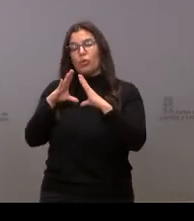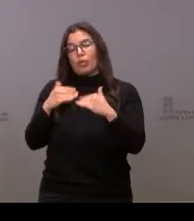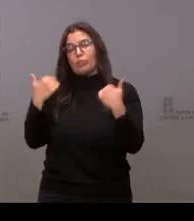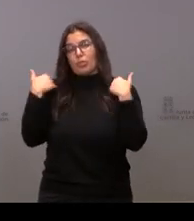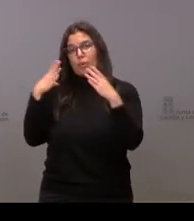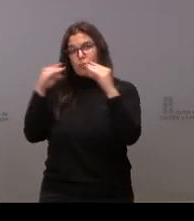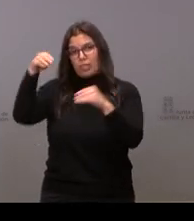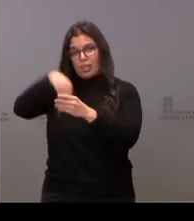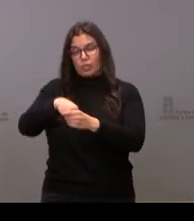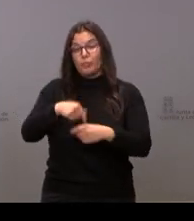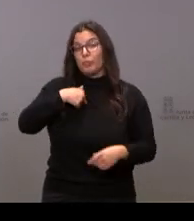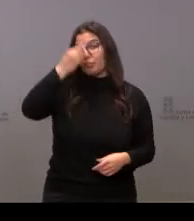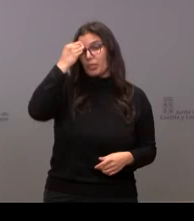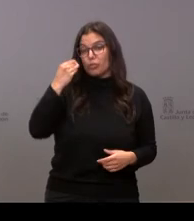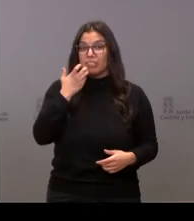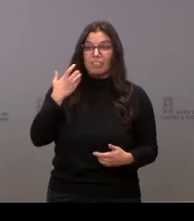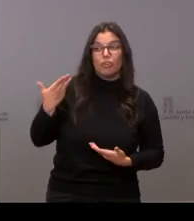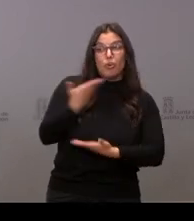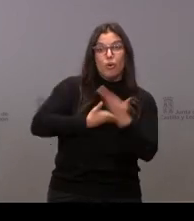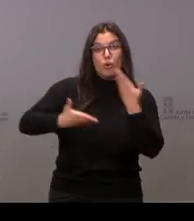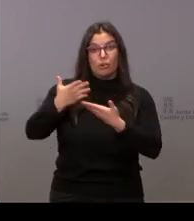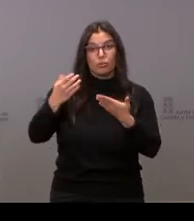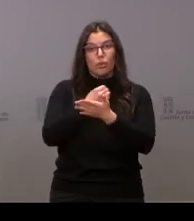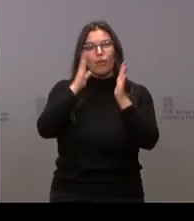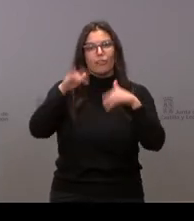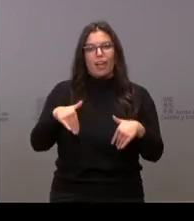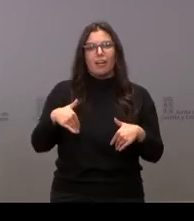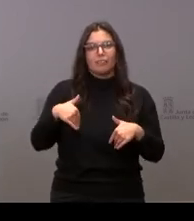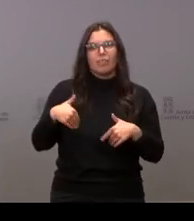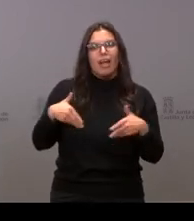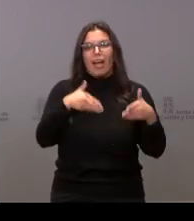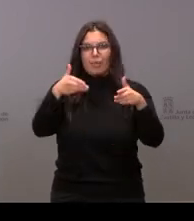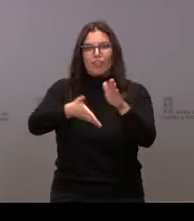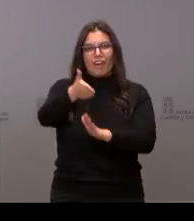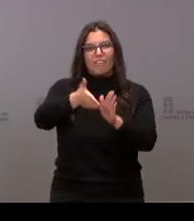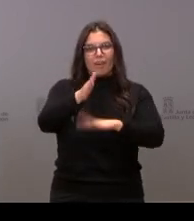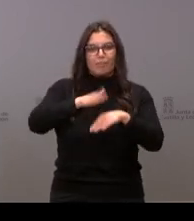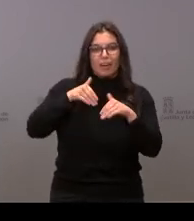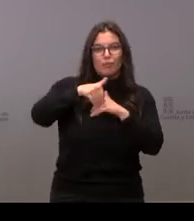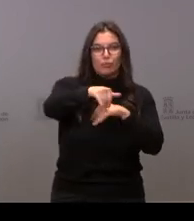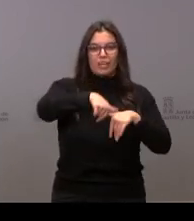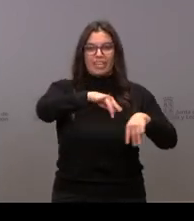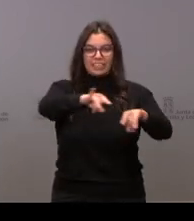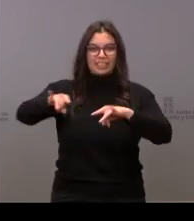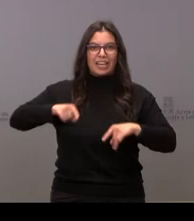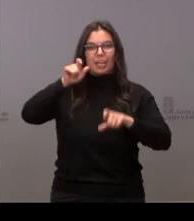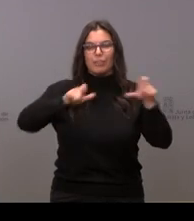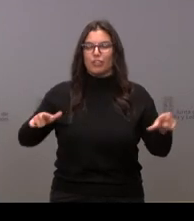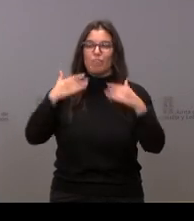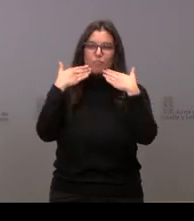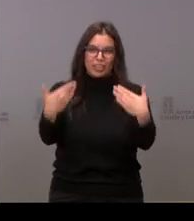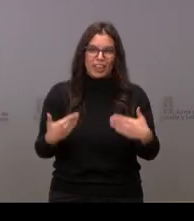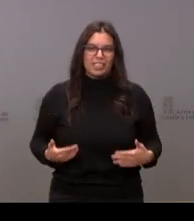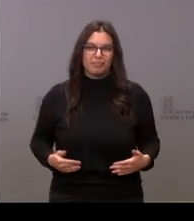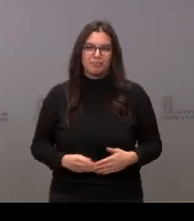universitarios. Creo que, entre todos, estamos creando caminos de futuro para esta tierra y para sus gentes. Muchas gracias.